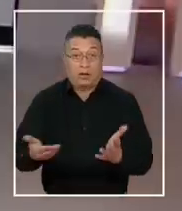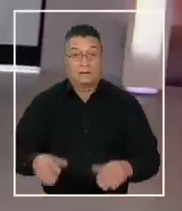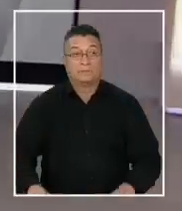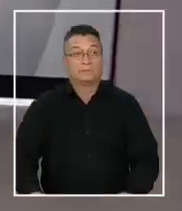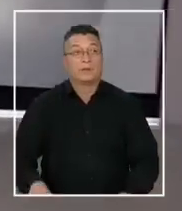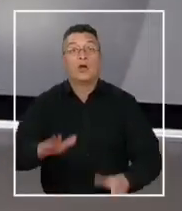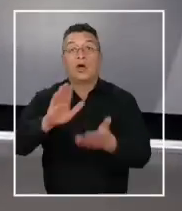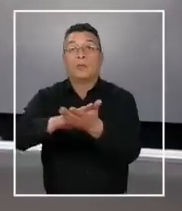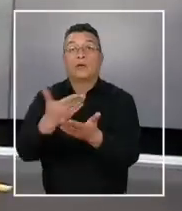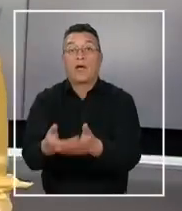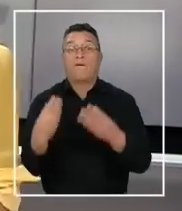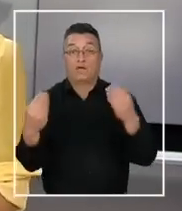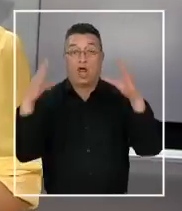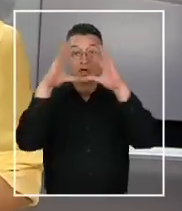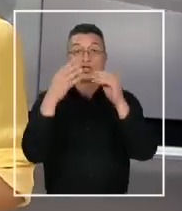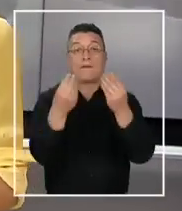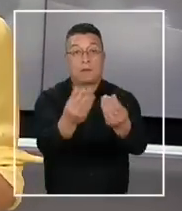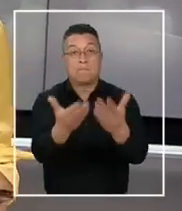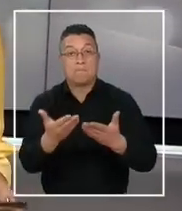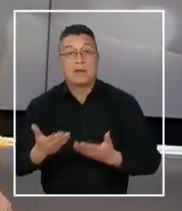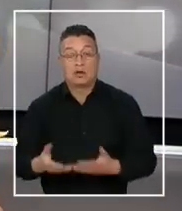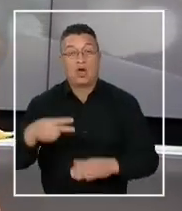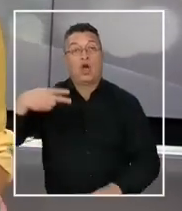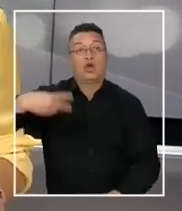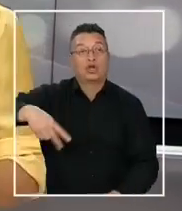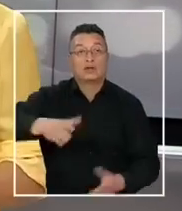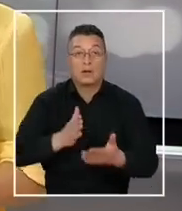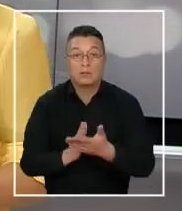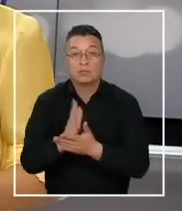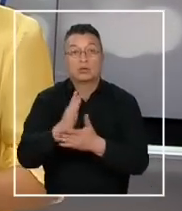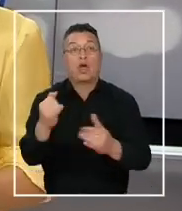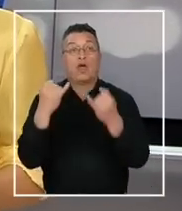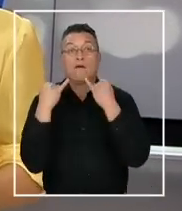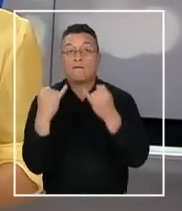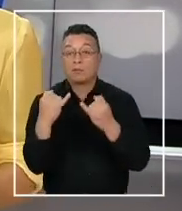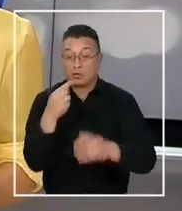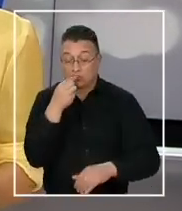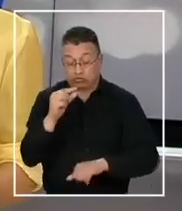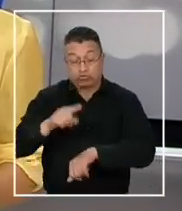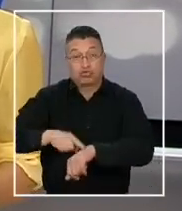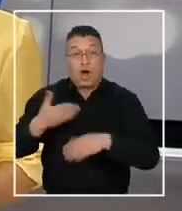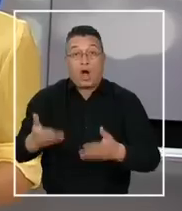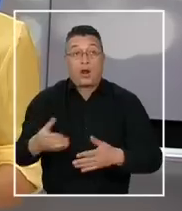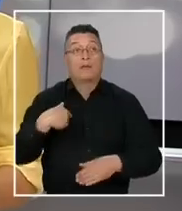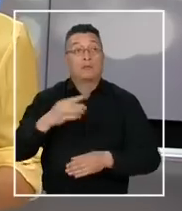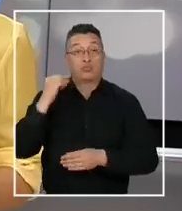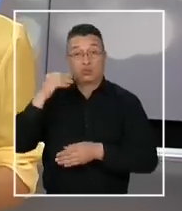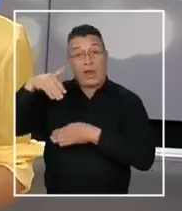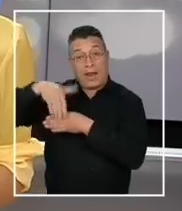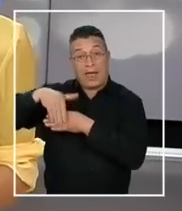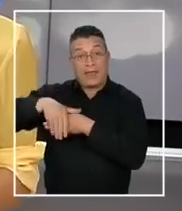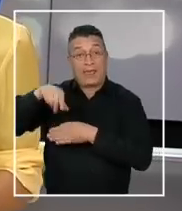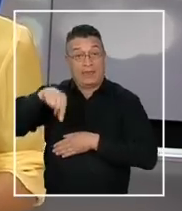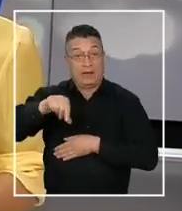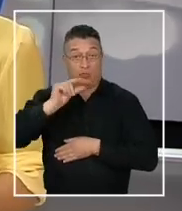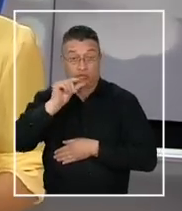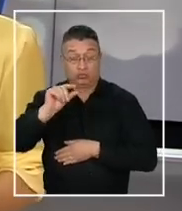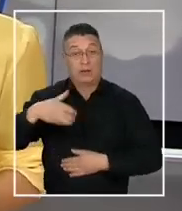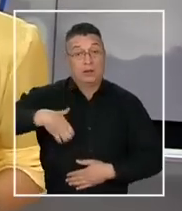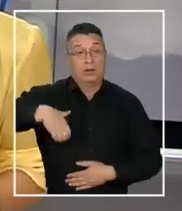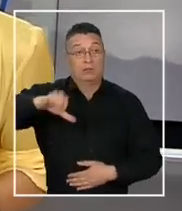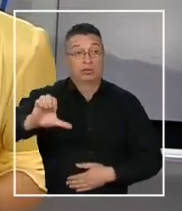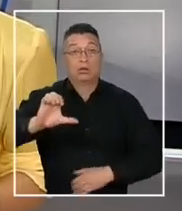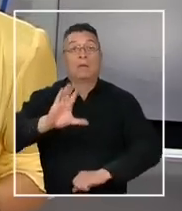¿Qué tal? ¿Cómo están? Buenas noches, bienvenidas, bienvenidos a las noticias. Comenzamos con información de último minuto porque durante horas de la tarde la policía de investigaciones